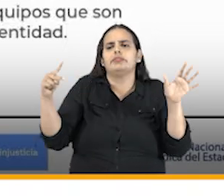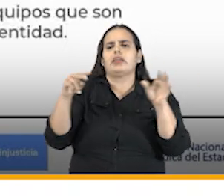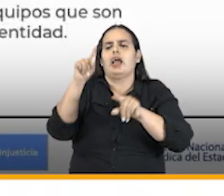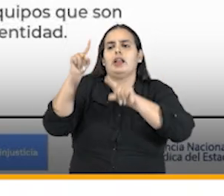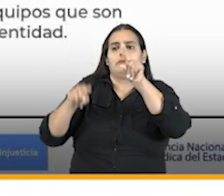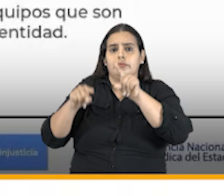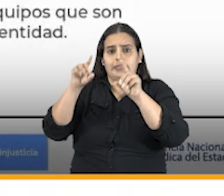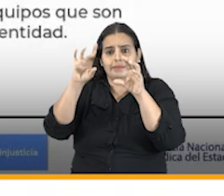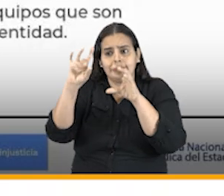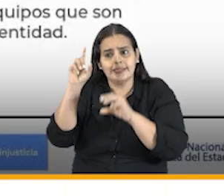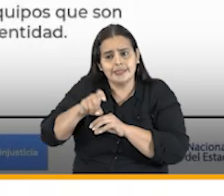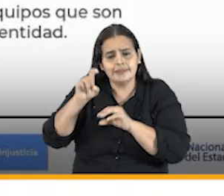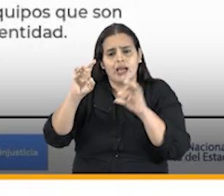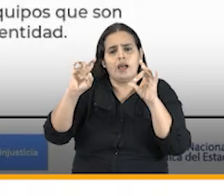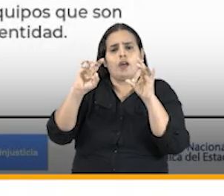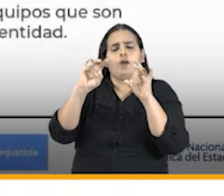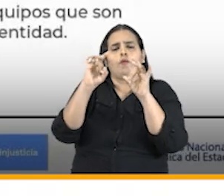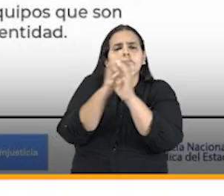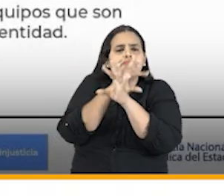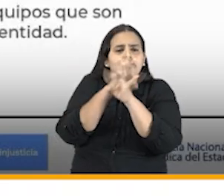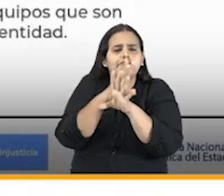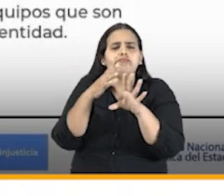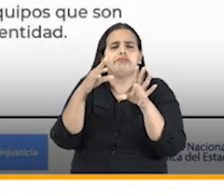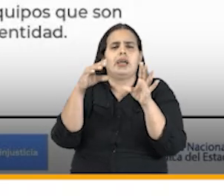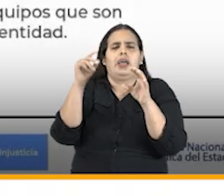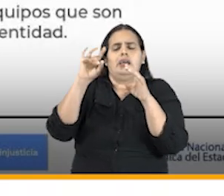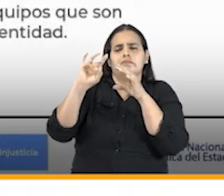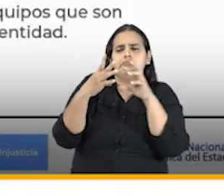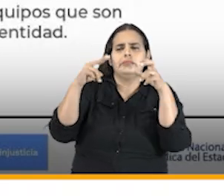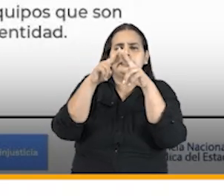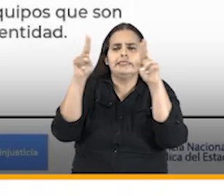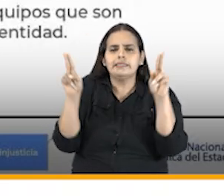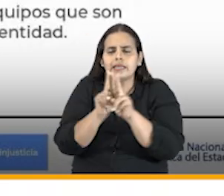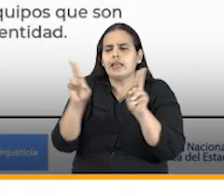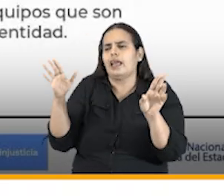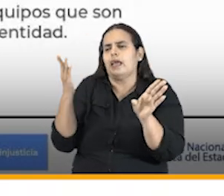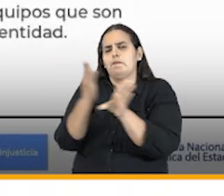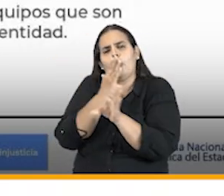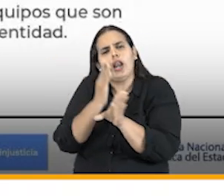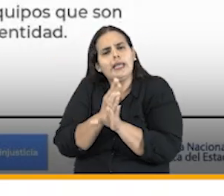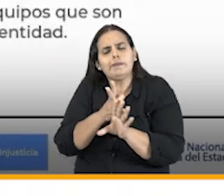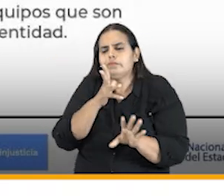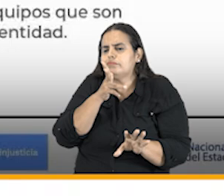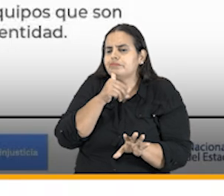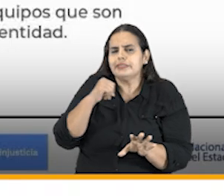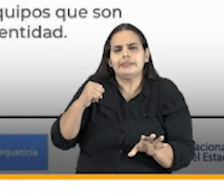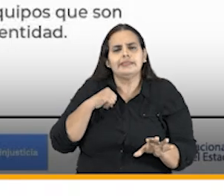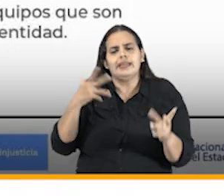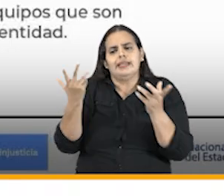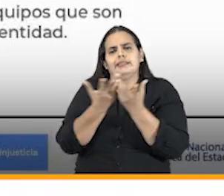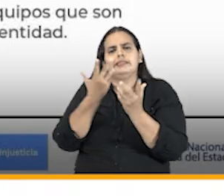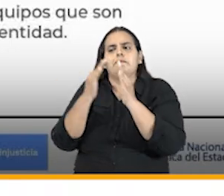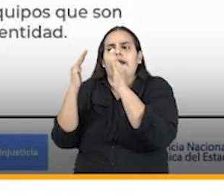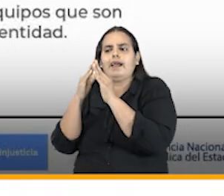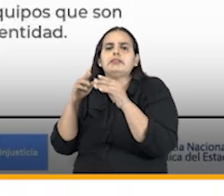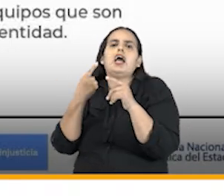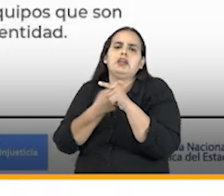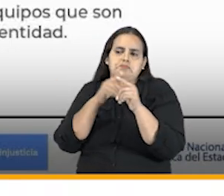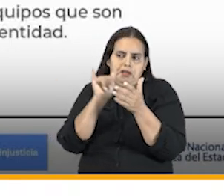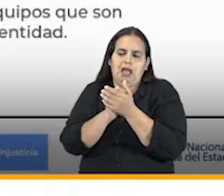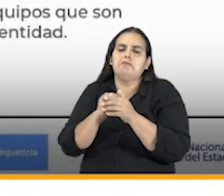en los que se ha requerido para los servidores que han tenido inconvenientes con los sistemas en su casa